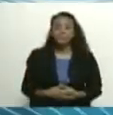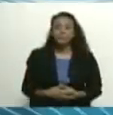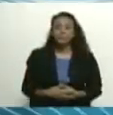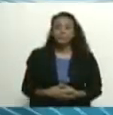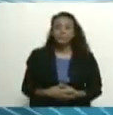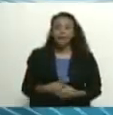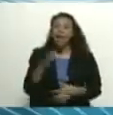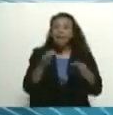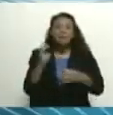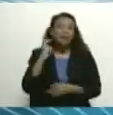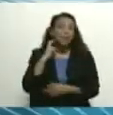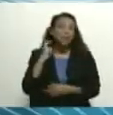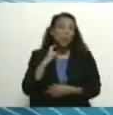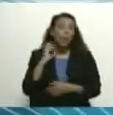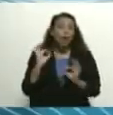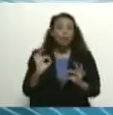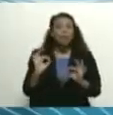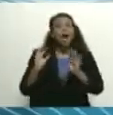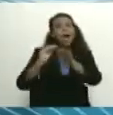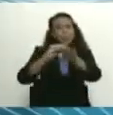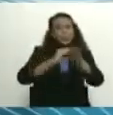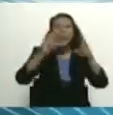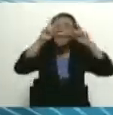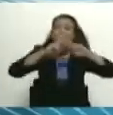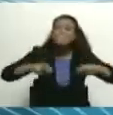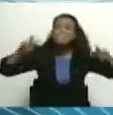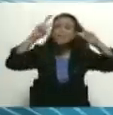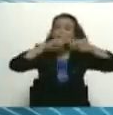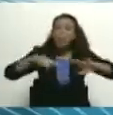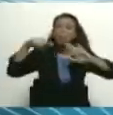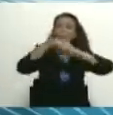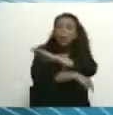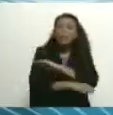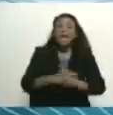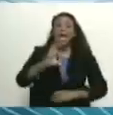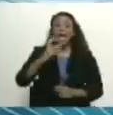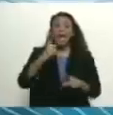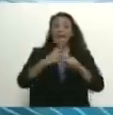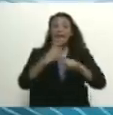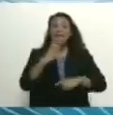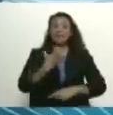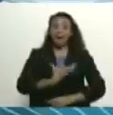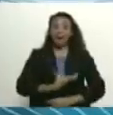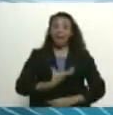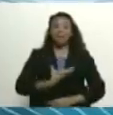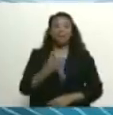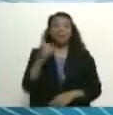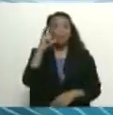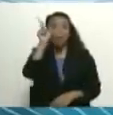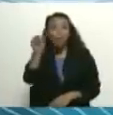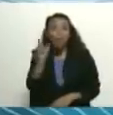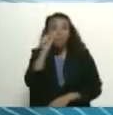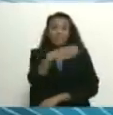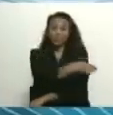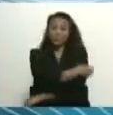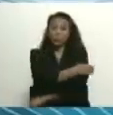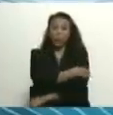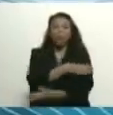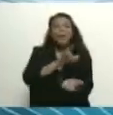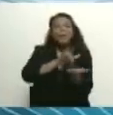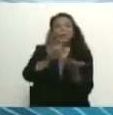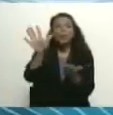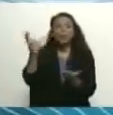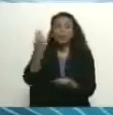el fiscal general, el Tarek William Saab, anunció la investigación contra el exalcalde de Caracas y anunció que también se está realizando el proceso para su extradición